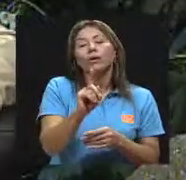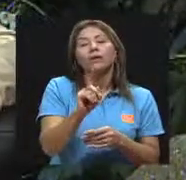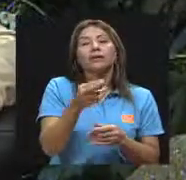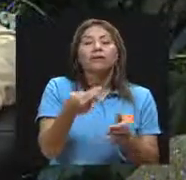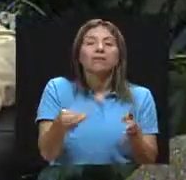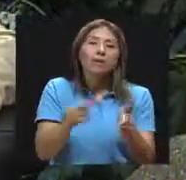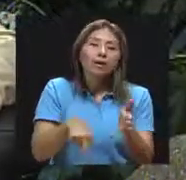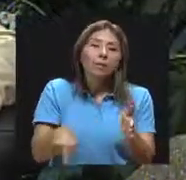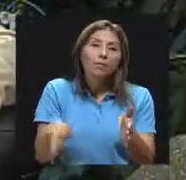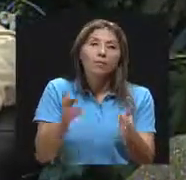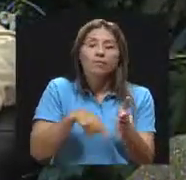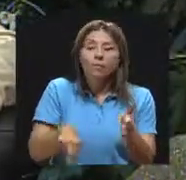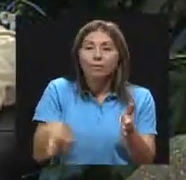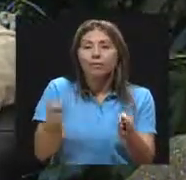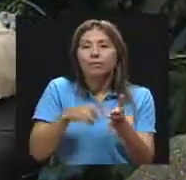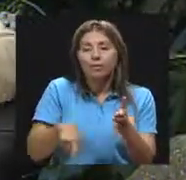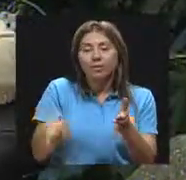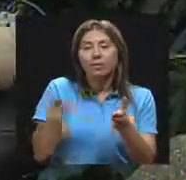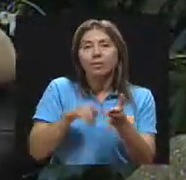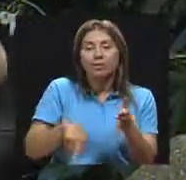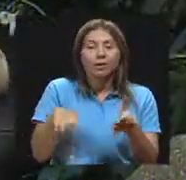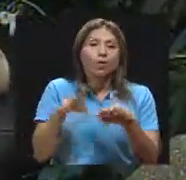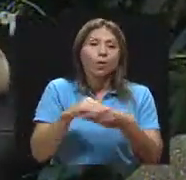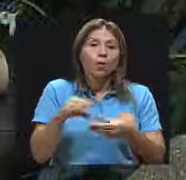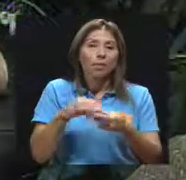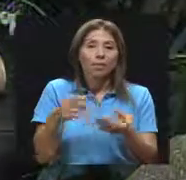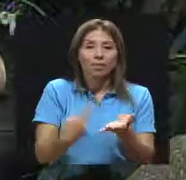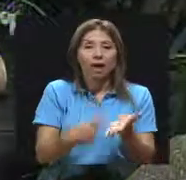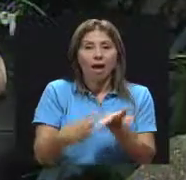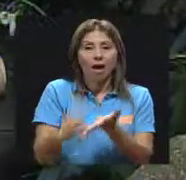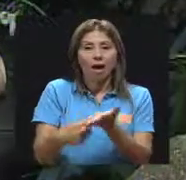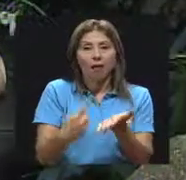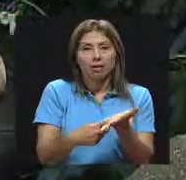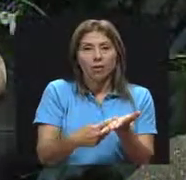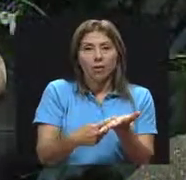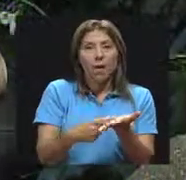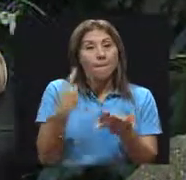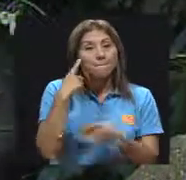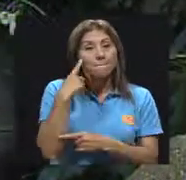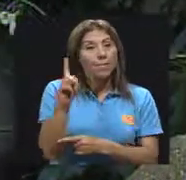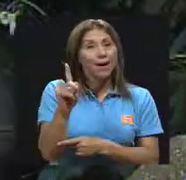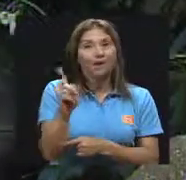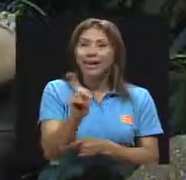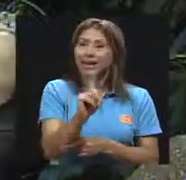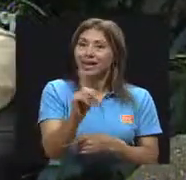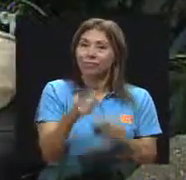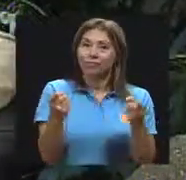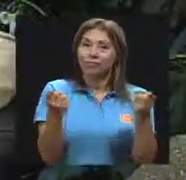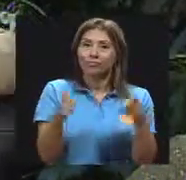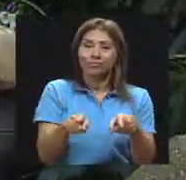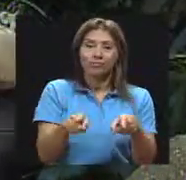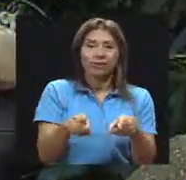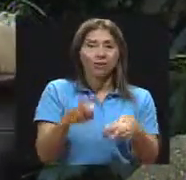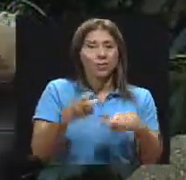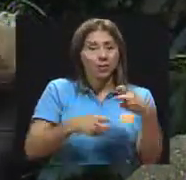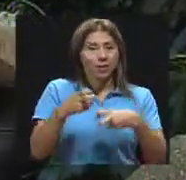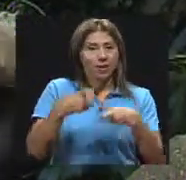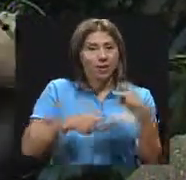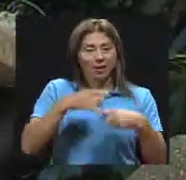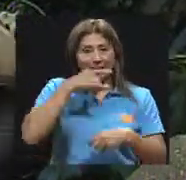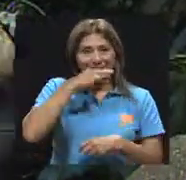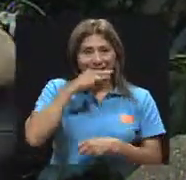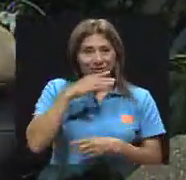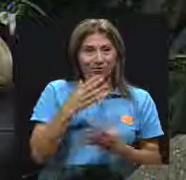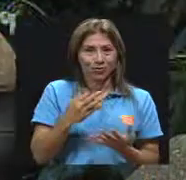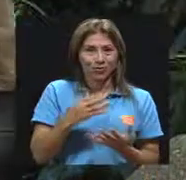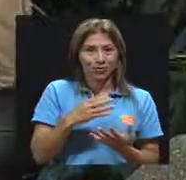comentario, ¿verdad? Para no caer en el extremo de crear un trastorno en el niño, o sea, que asocie el